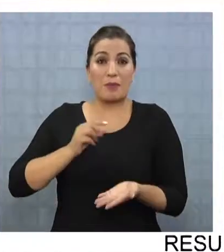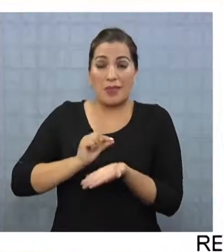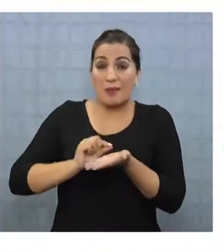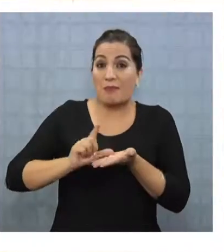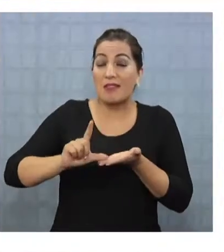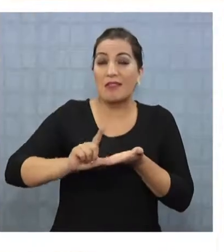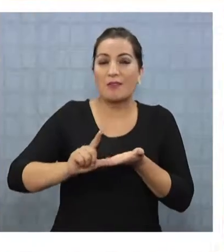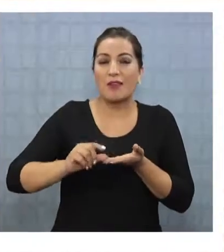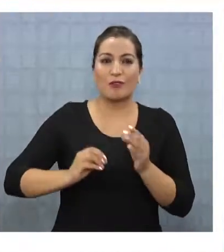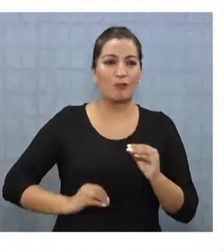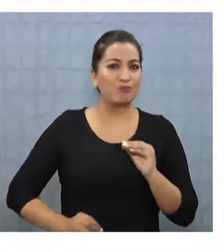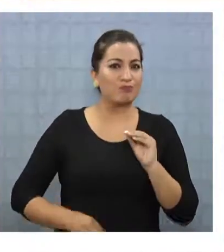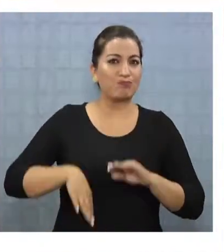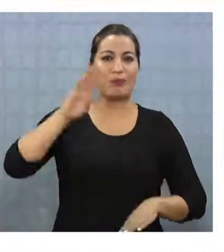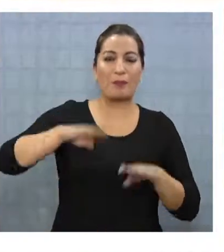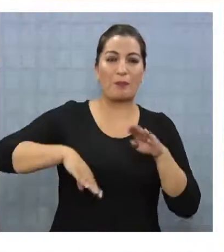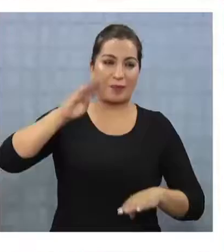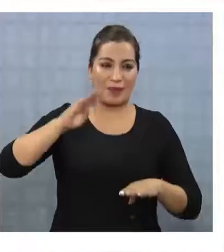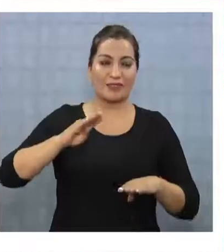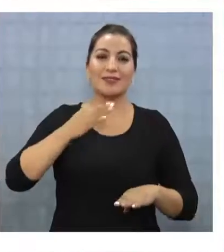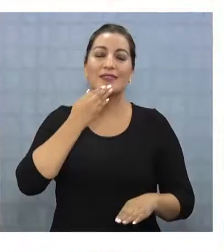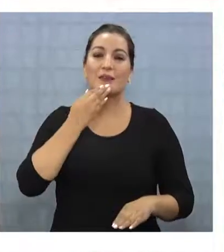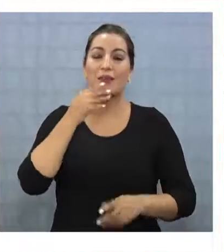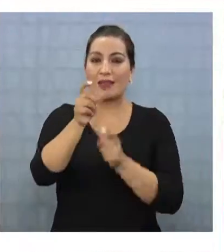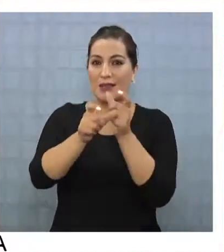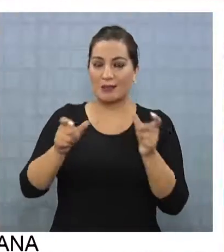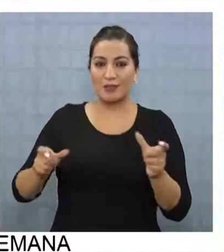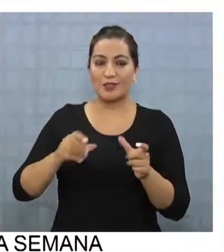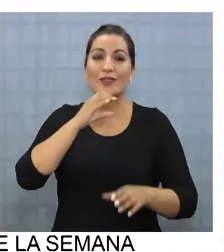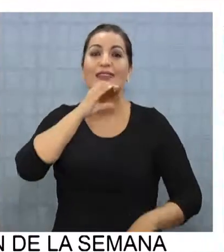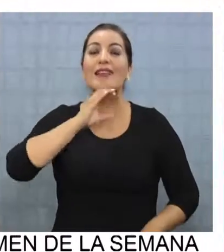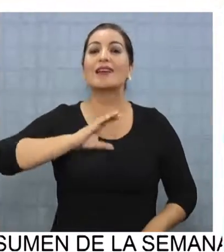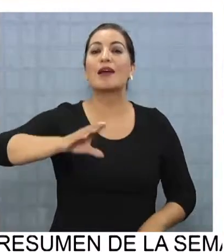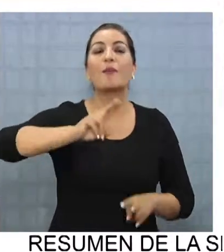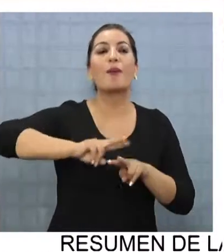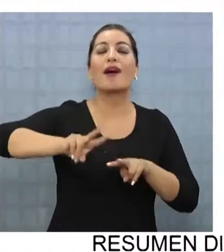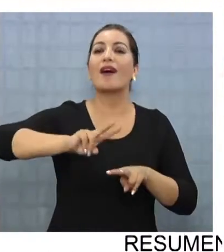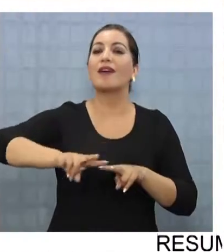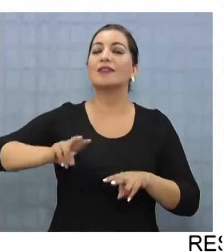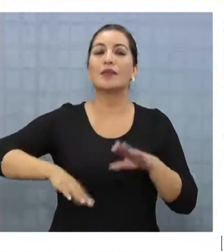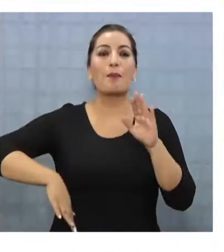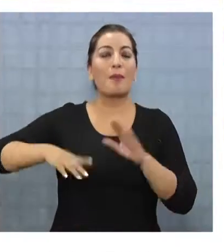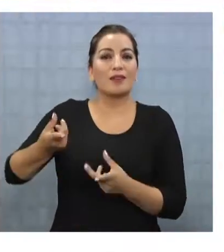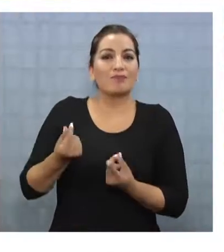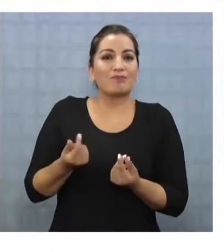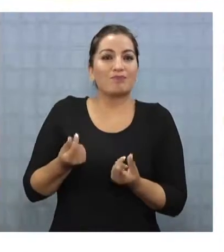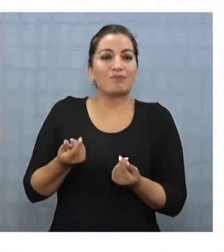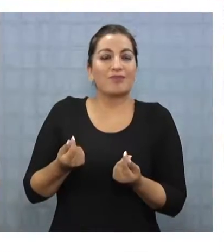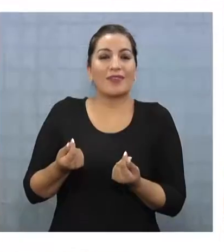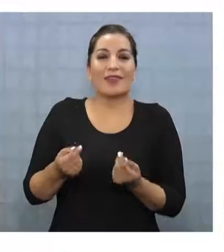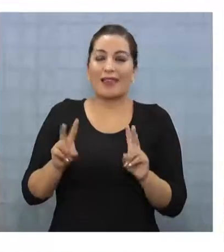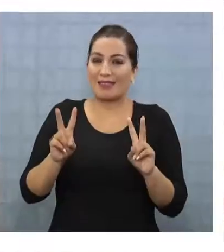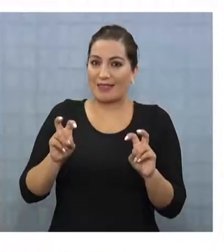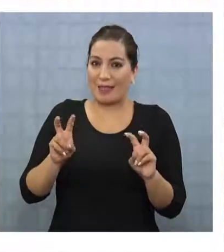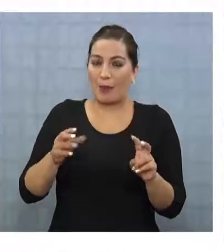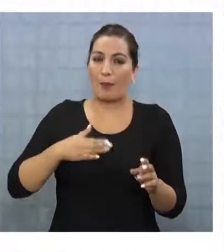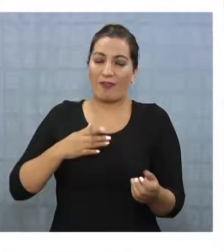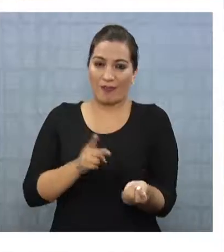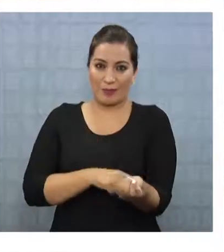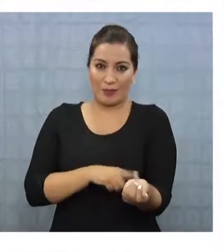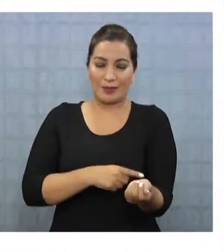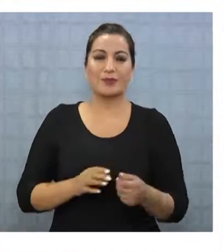crecer sus emprendimientos, aumentar el número de mercados campesinos, lo que generaría un mayor ingreso